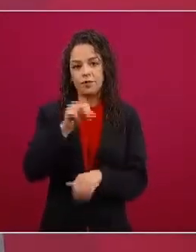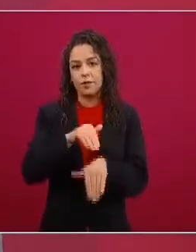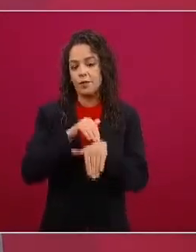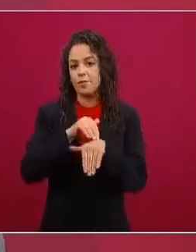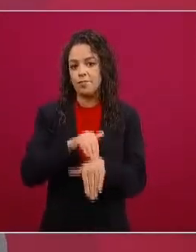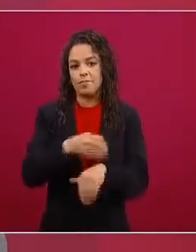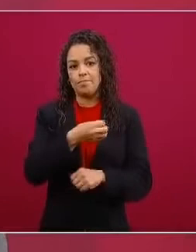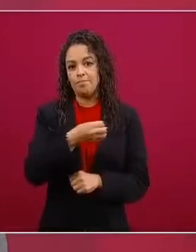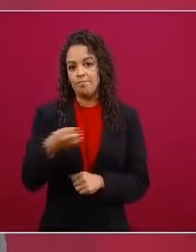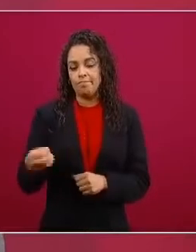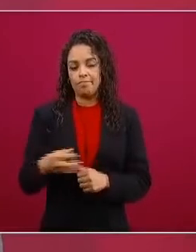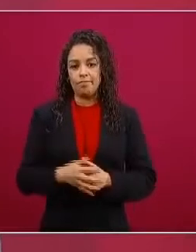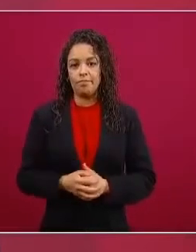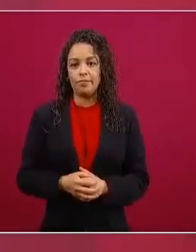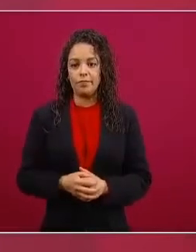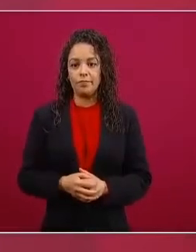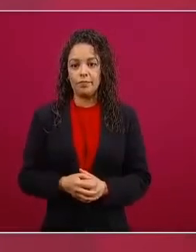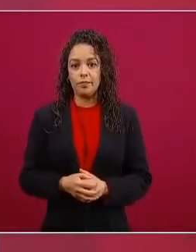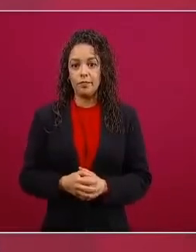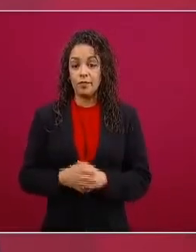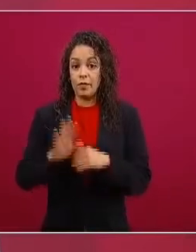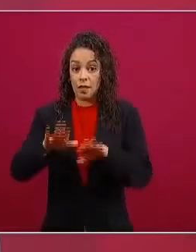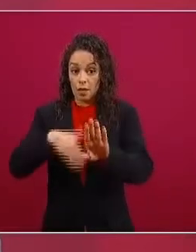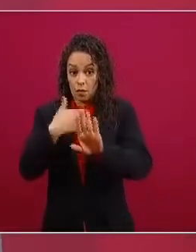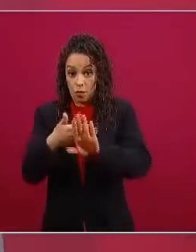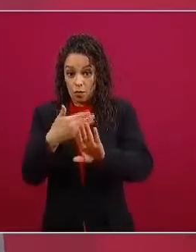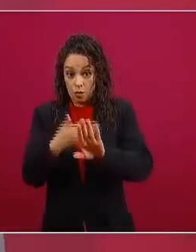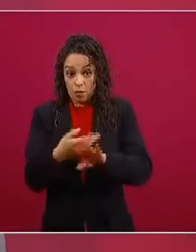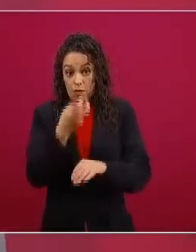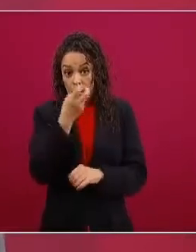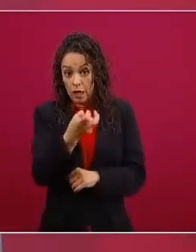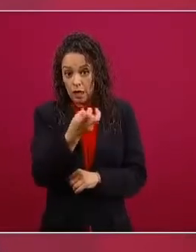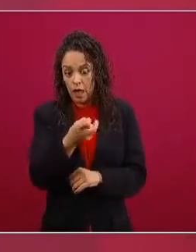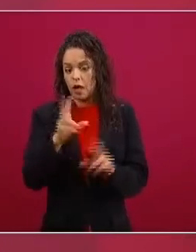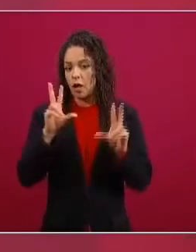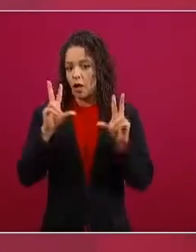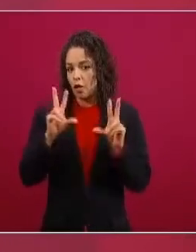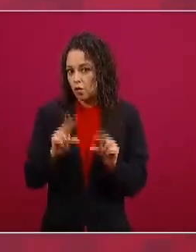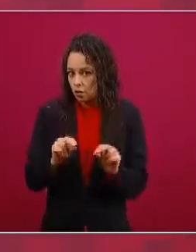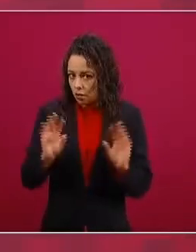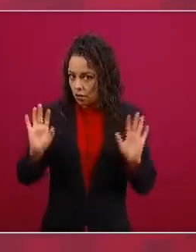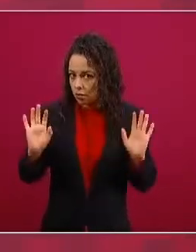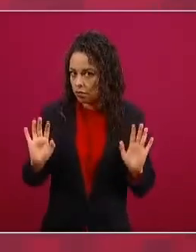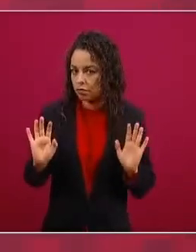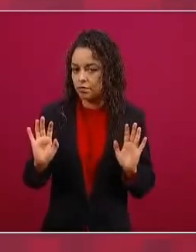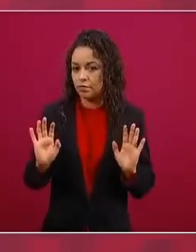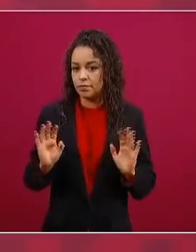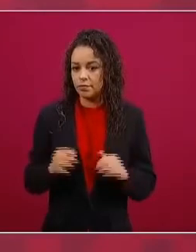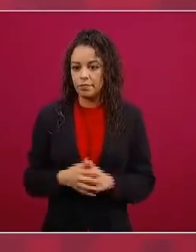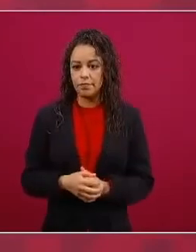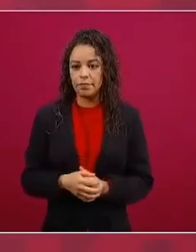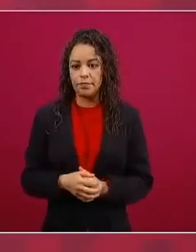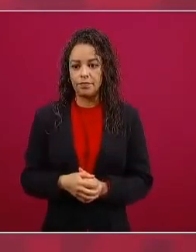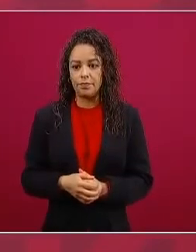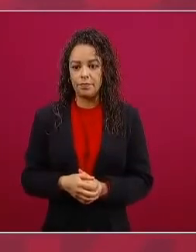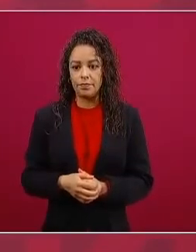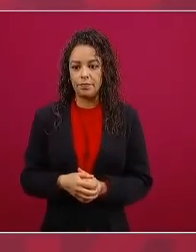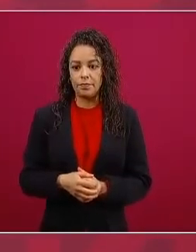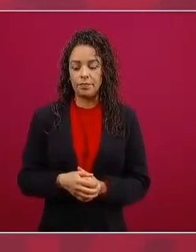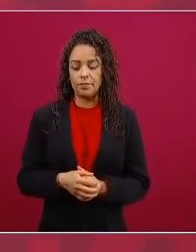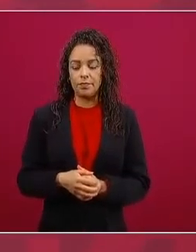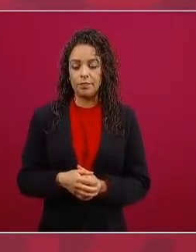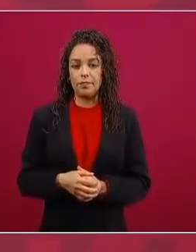y no es nada personal o sea miren cómo me este